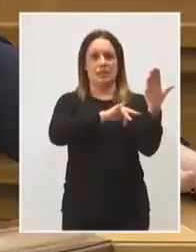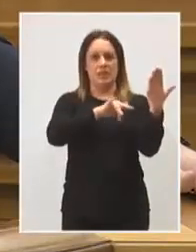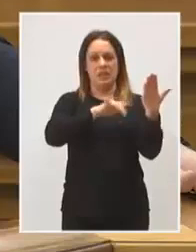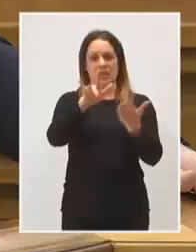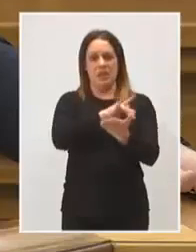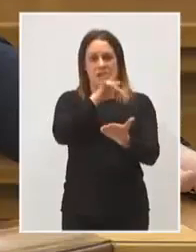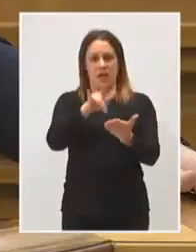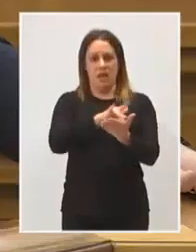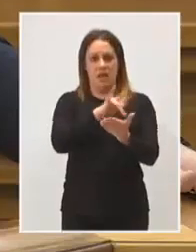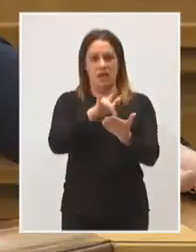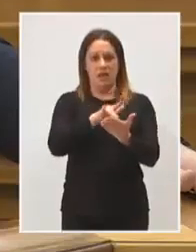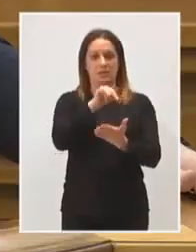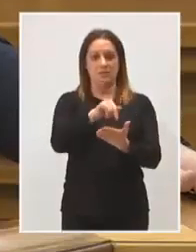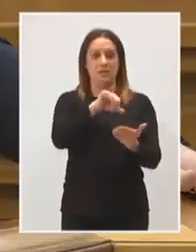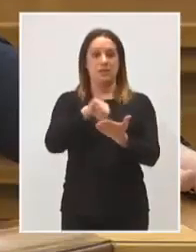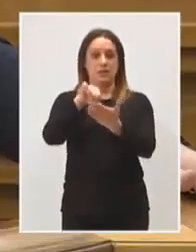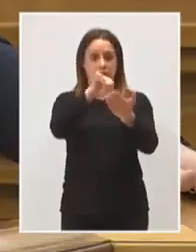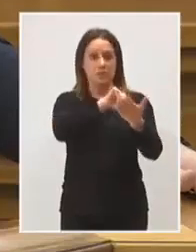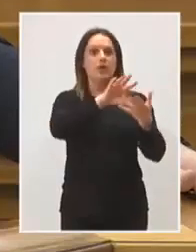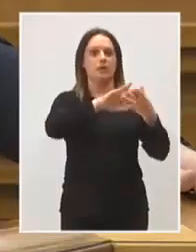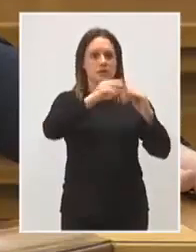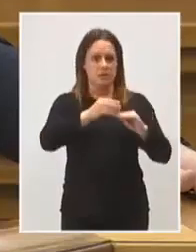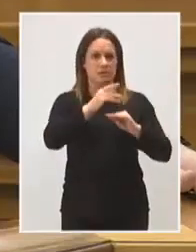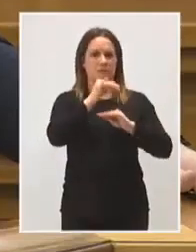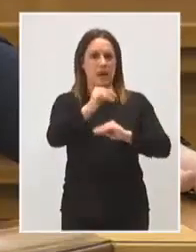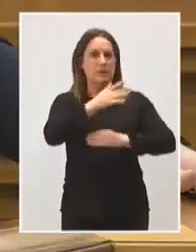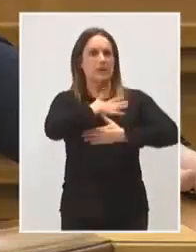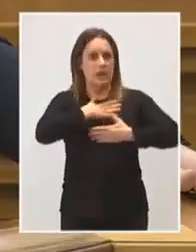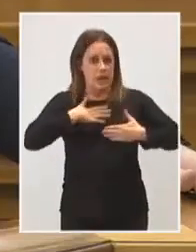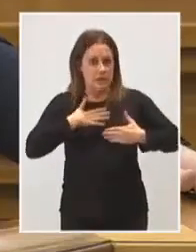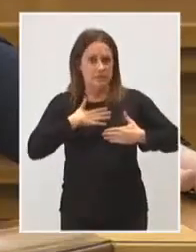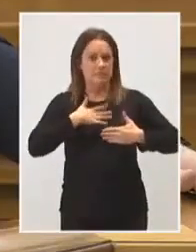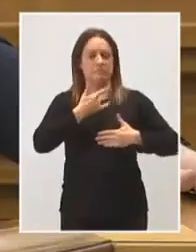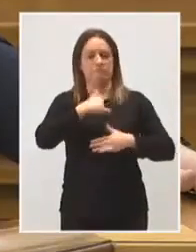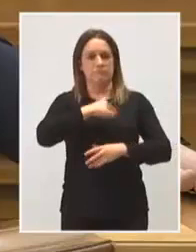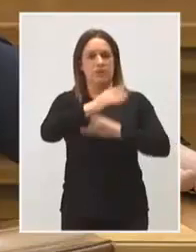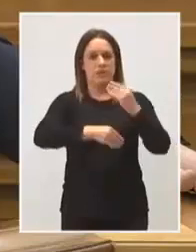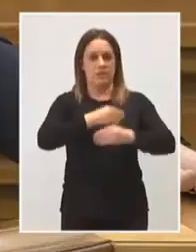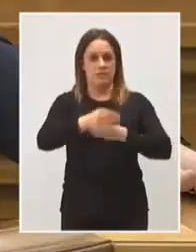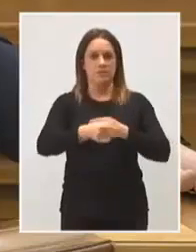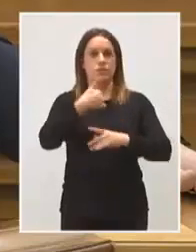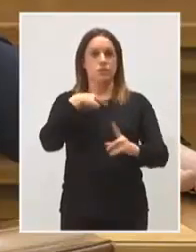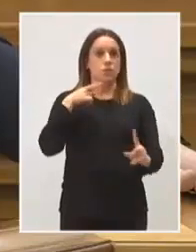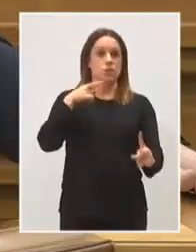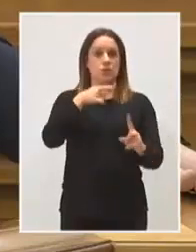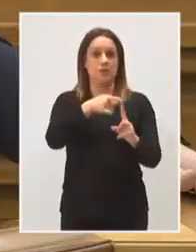Lo vamos a hacer en aquellos centros que se presten bien y voluntariamente hacerlo y nuestro objetivo es que el